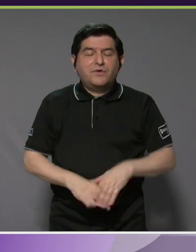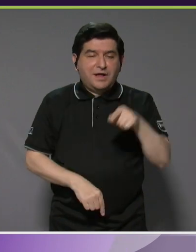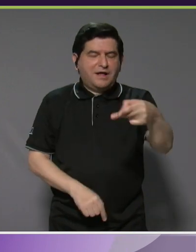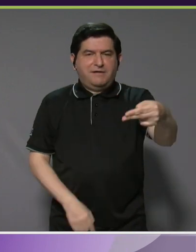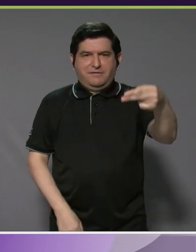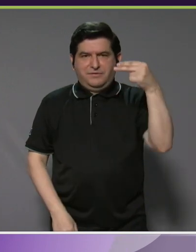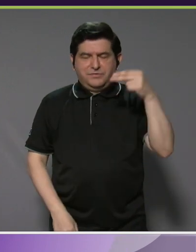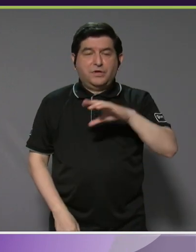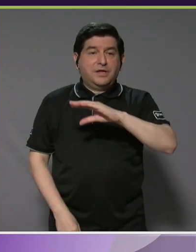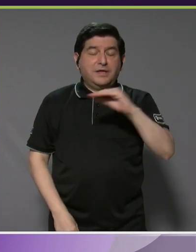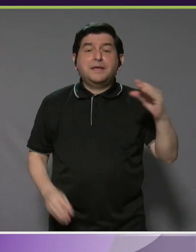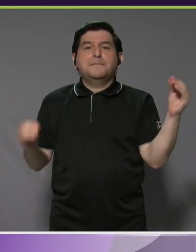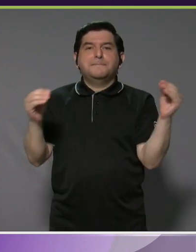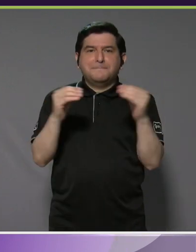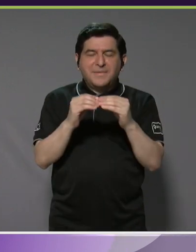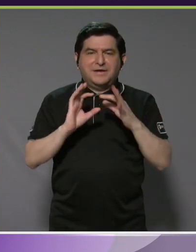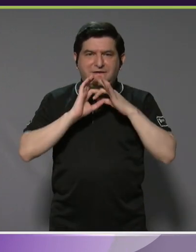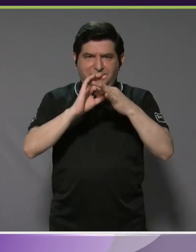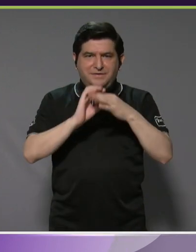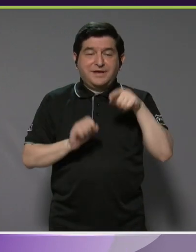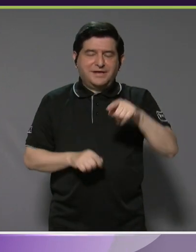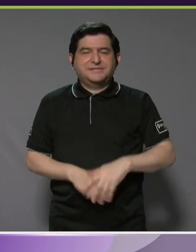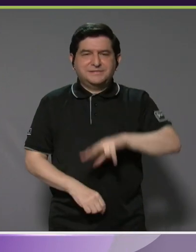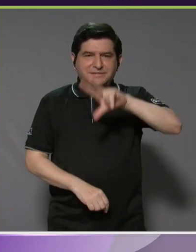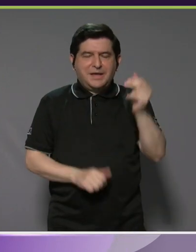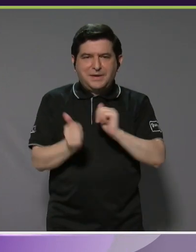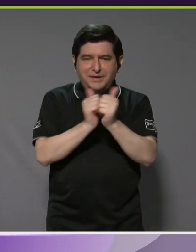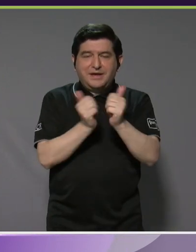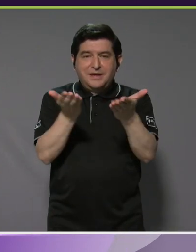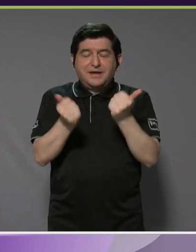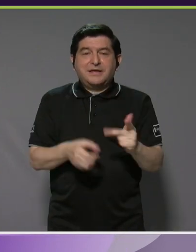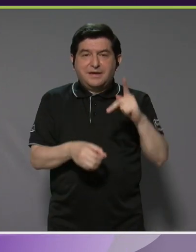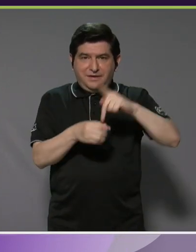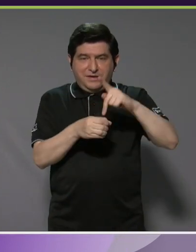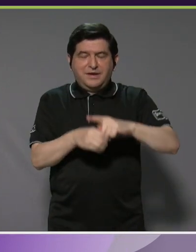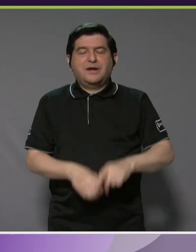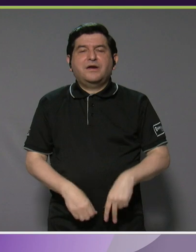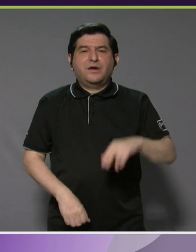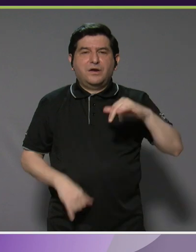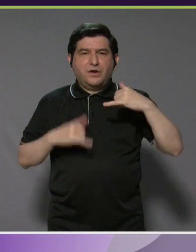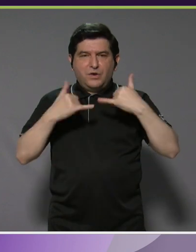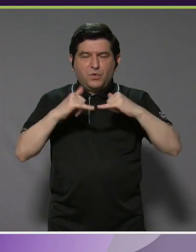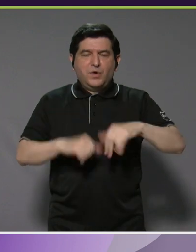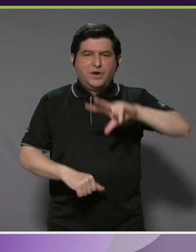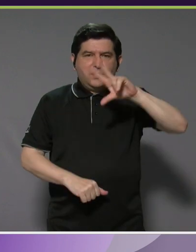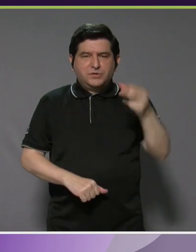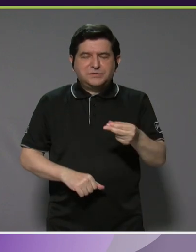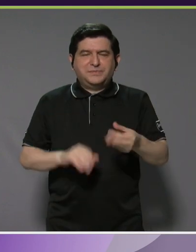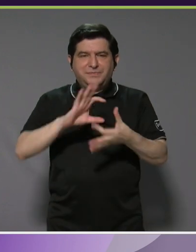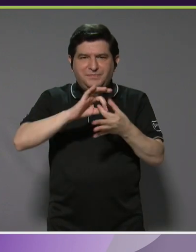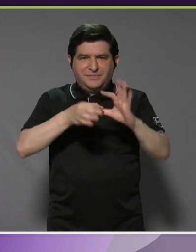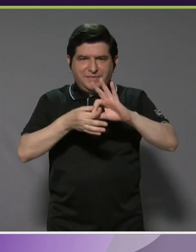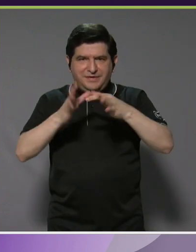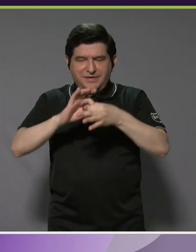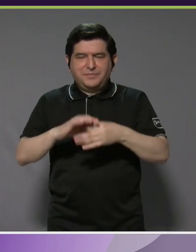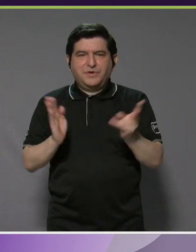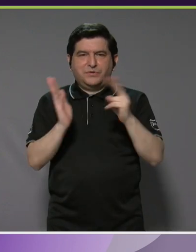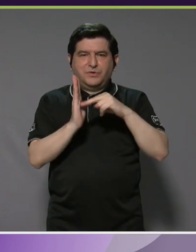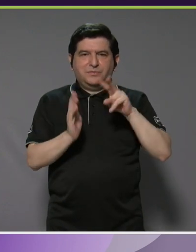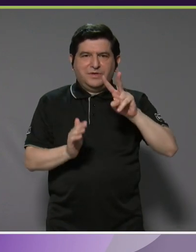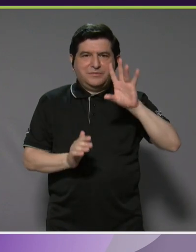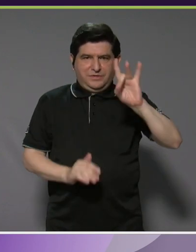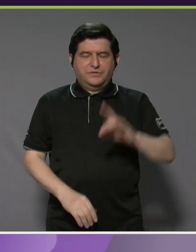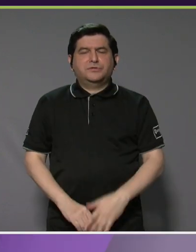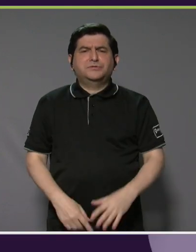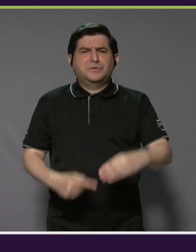historias y mucho más sobre este paradeporte que busca formar parte de los Juegos Paralímpicos 2028. ¿Cuáles han sido los